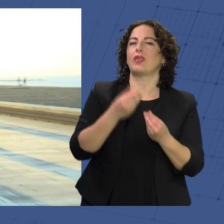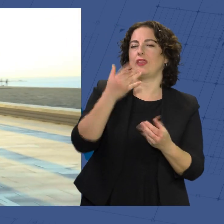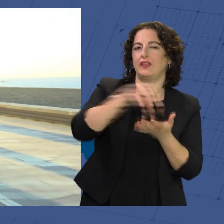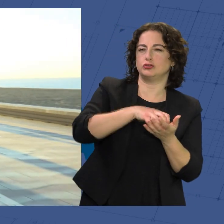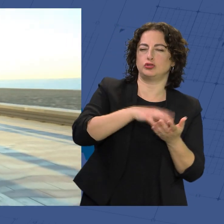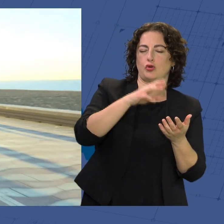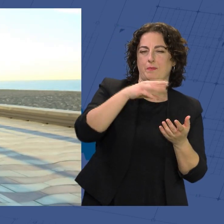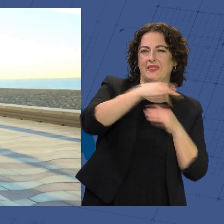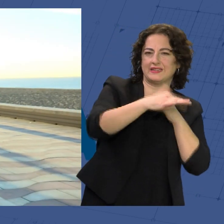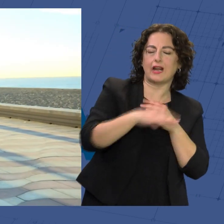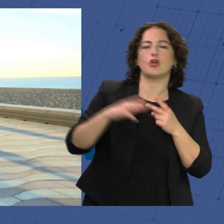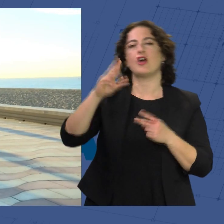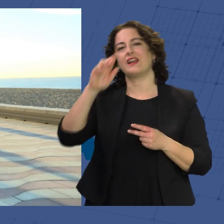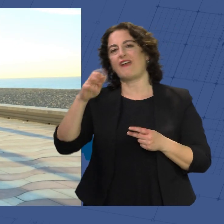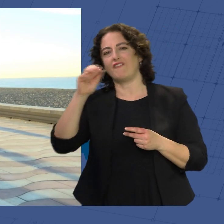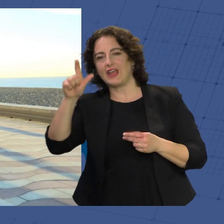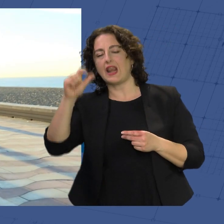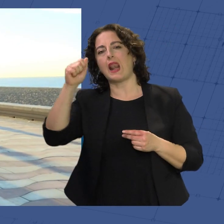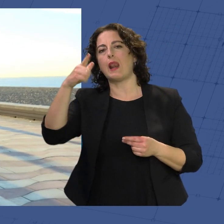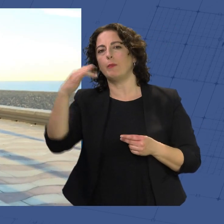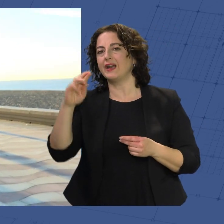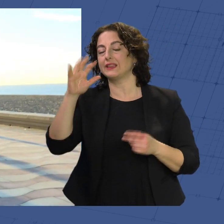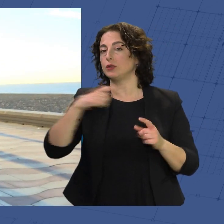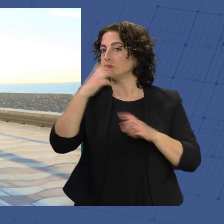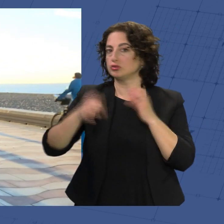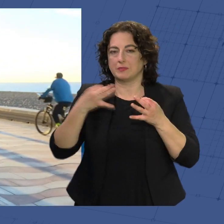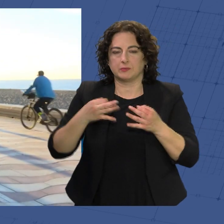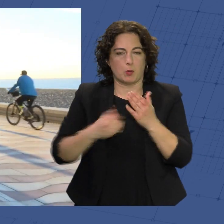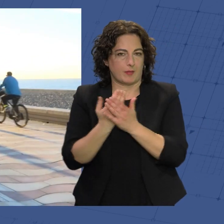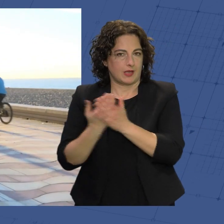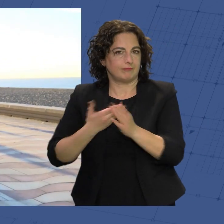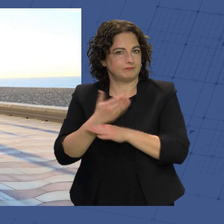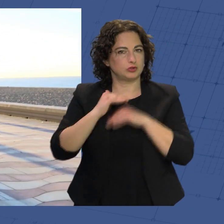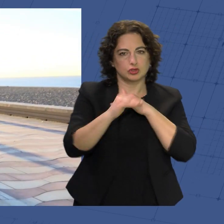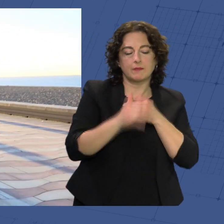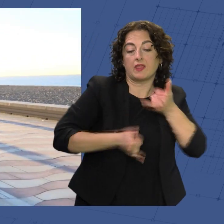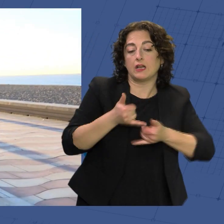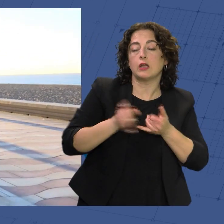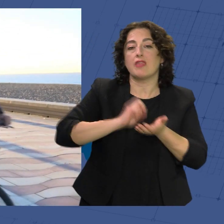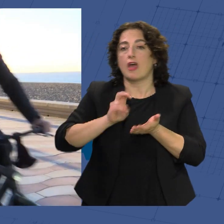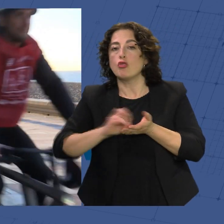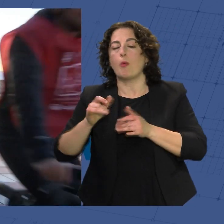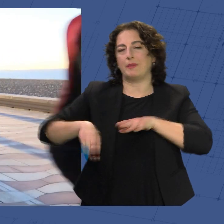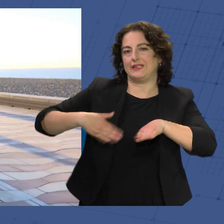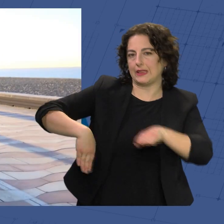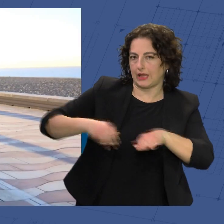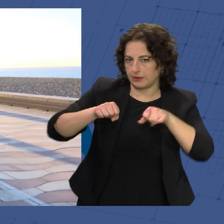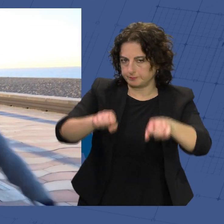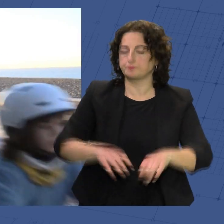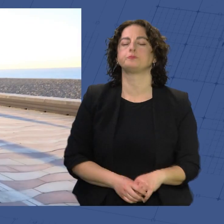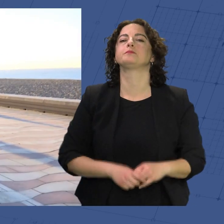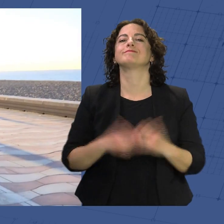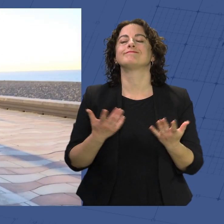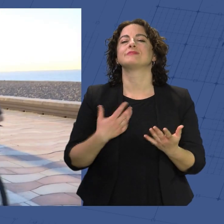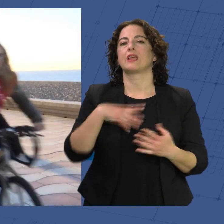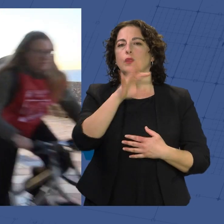y Rafael Alberti, que cada mañana acuden a sus centros educativos de una manera sostenible, bien sea en bicicleta, andando o en patinete. Son en torno a medio